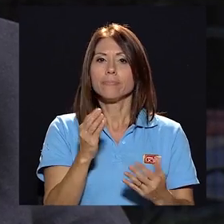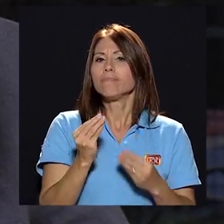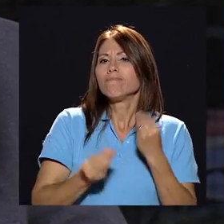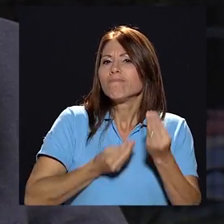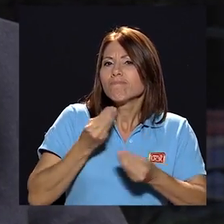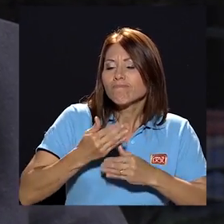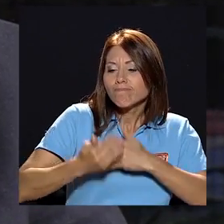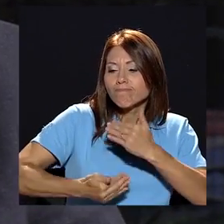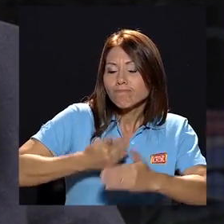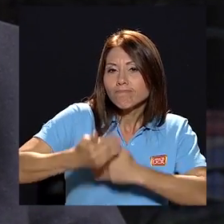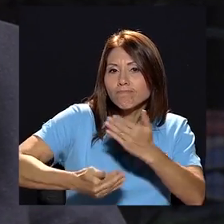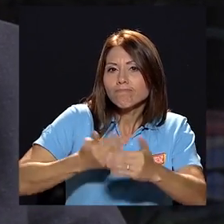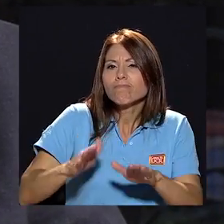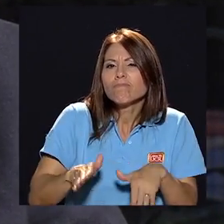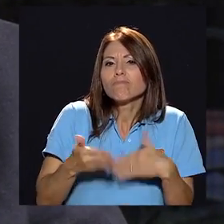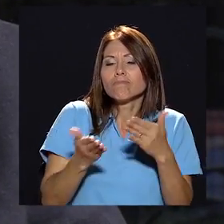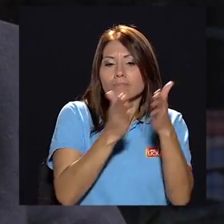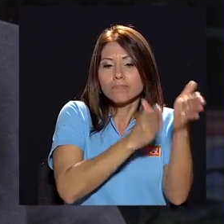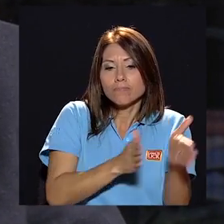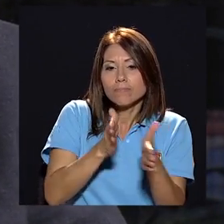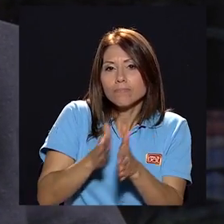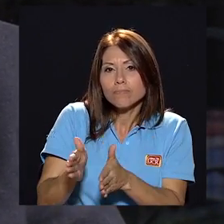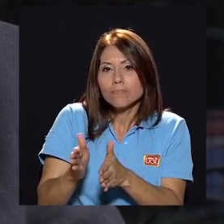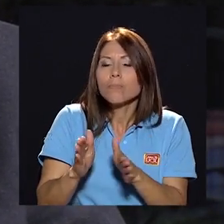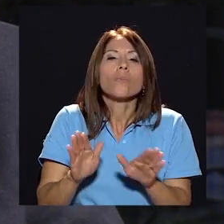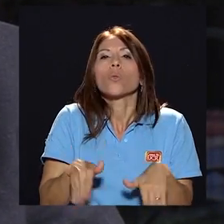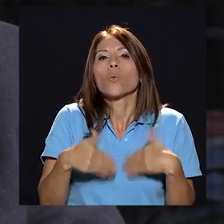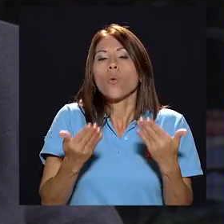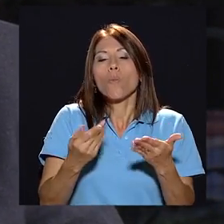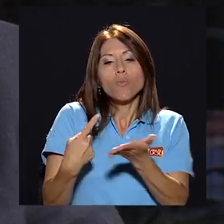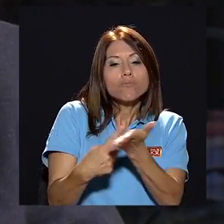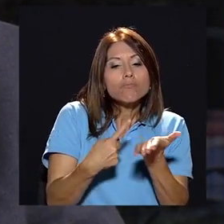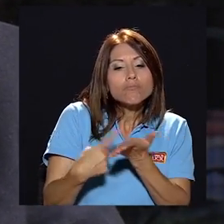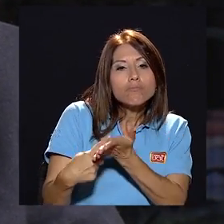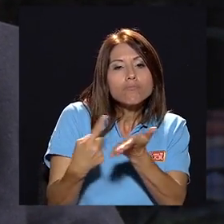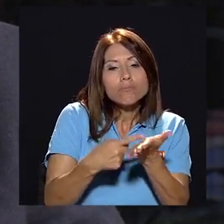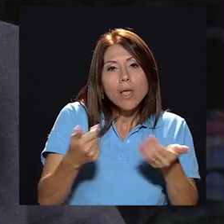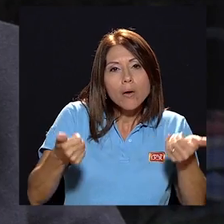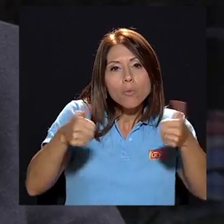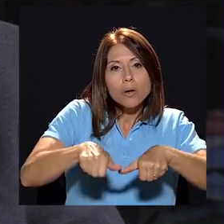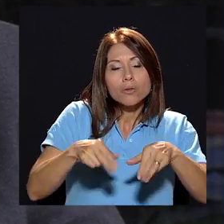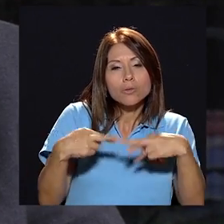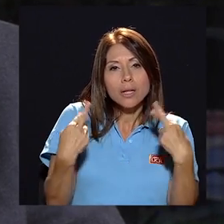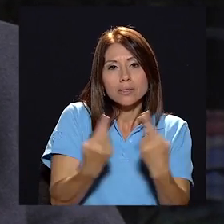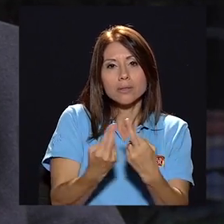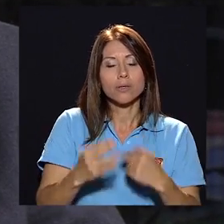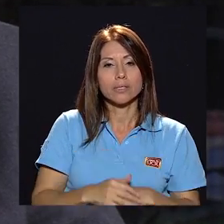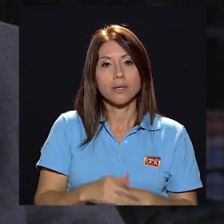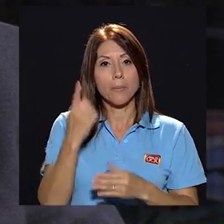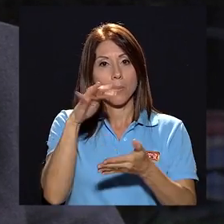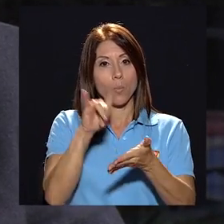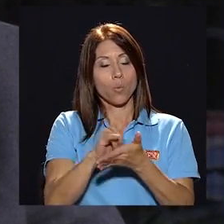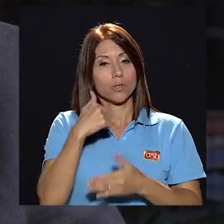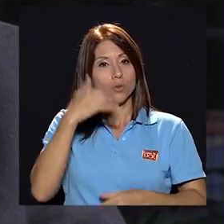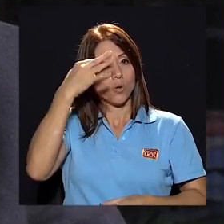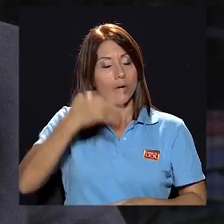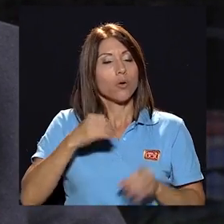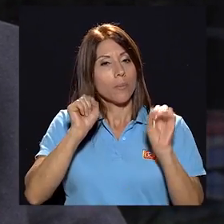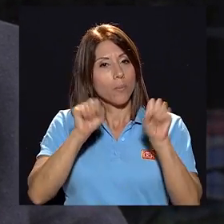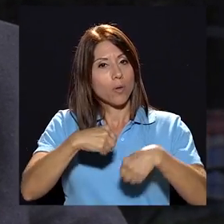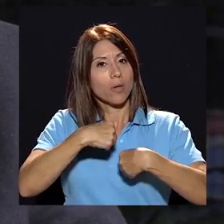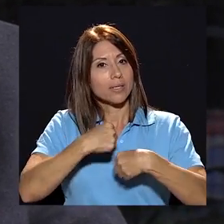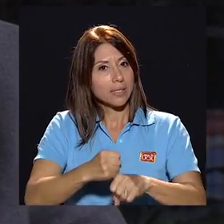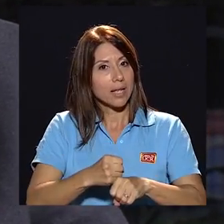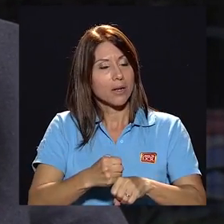como son los procesos como está organizado y como se discuten los acuerdos que se toman en las sesiones por eso